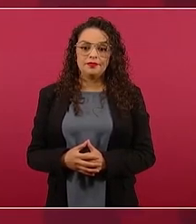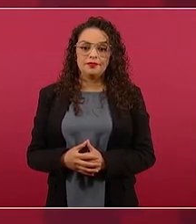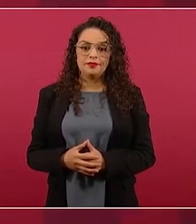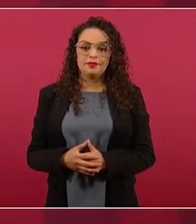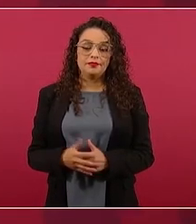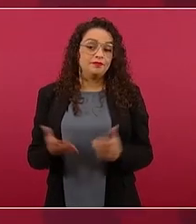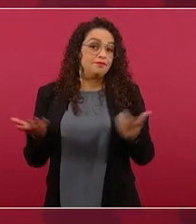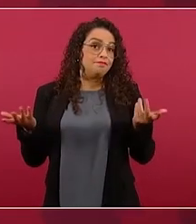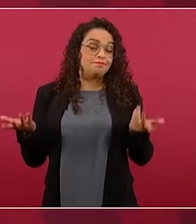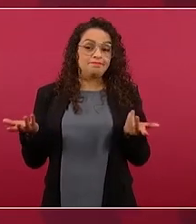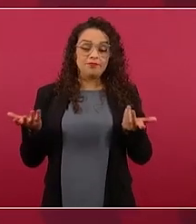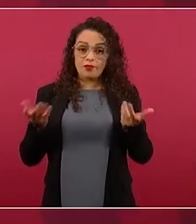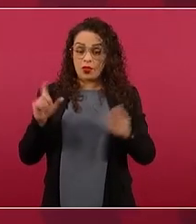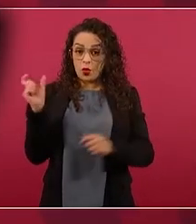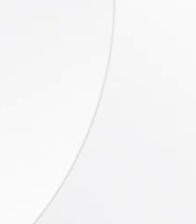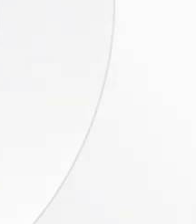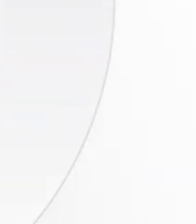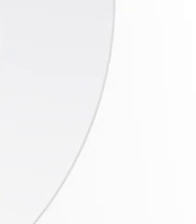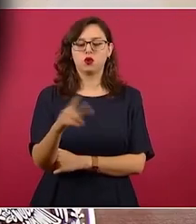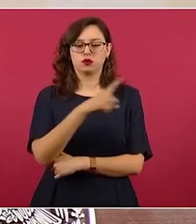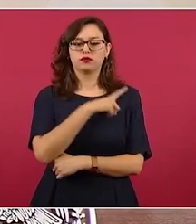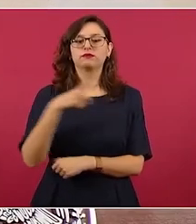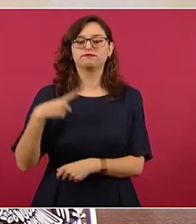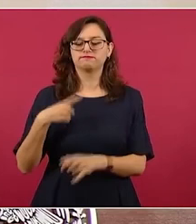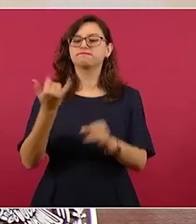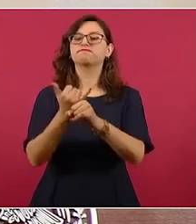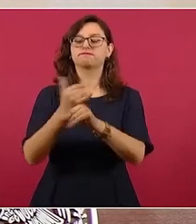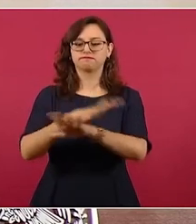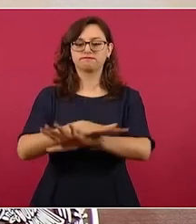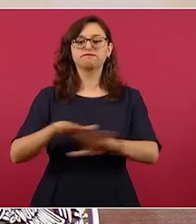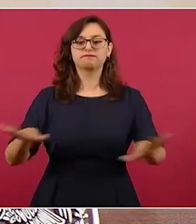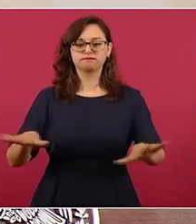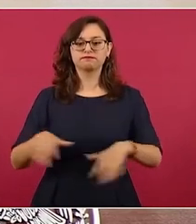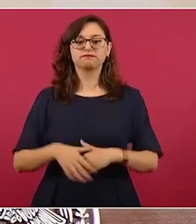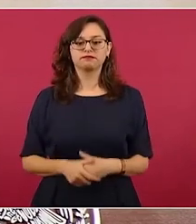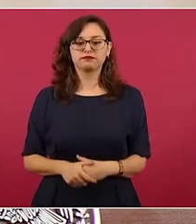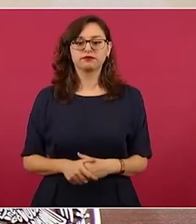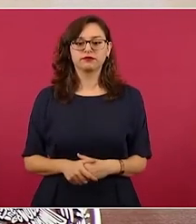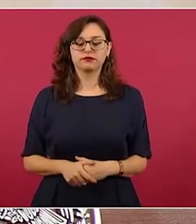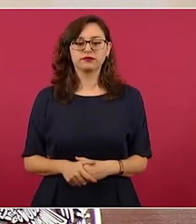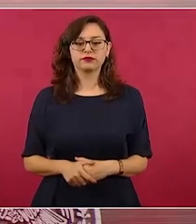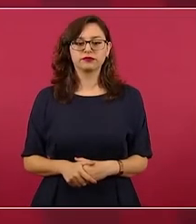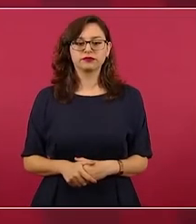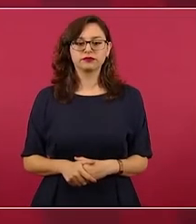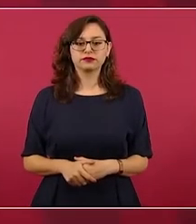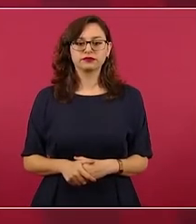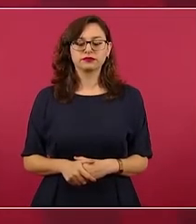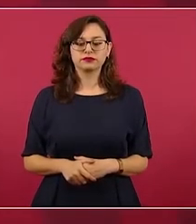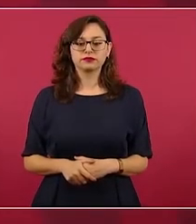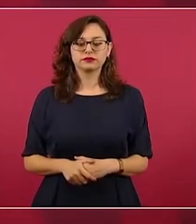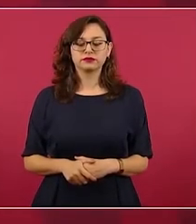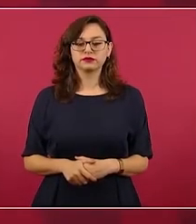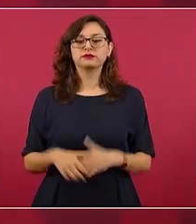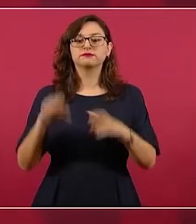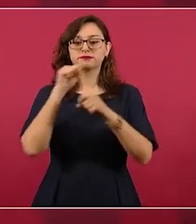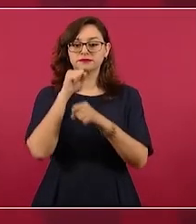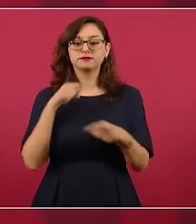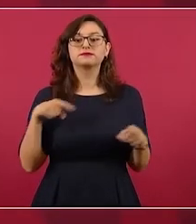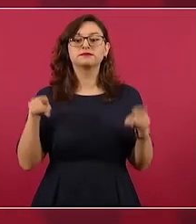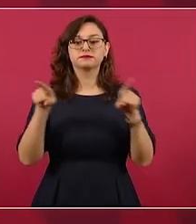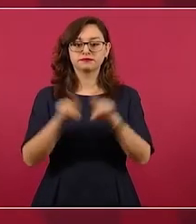pues cuando empiecen también les comentaba yo de que el día 12